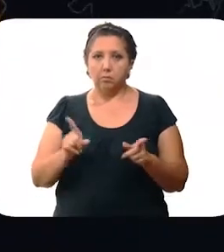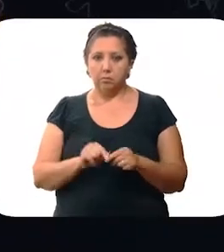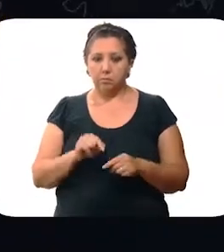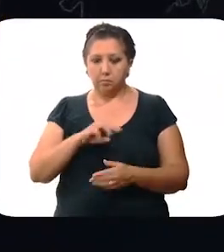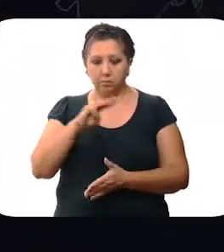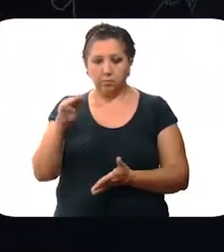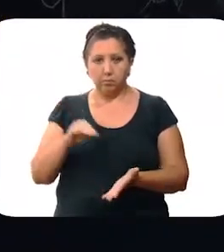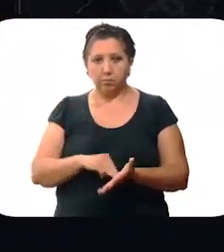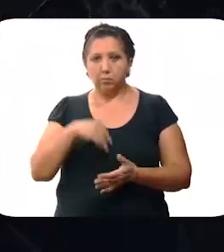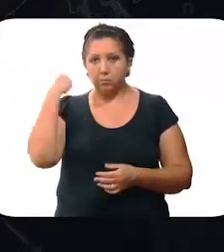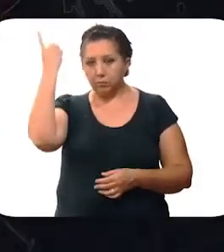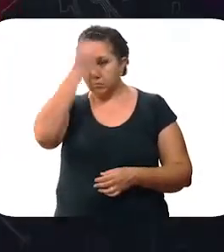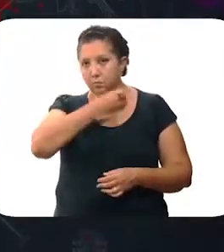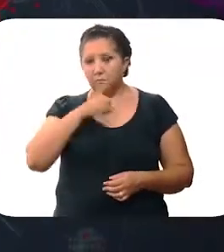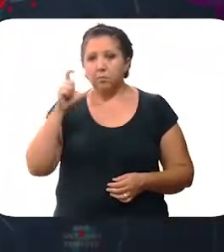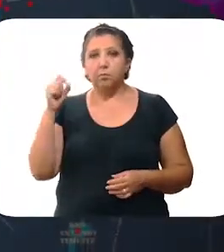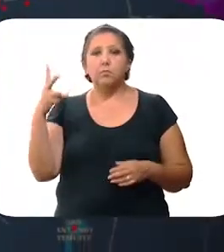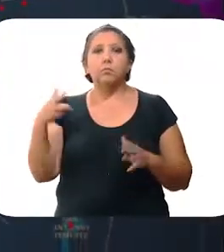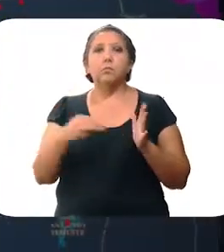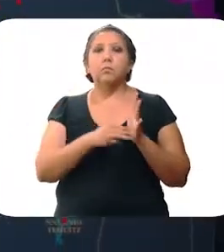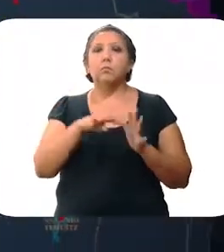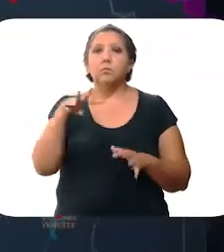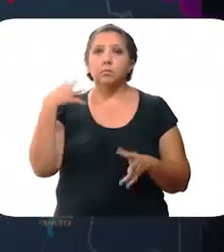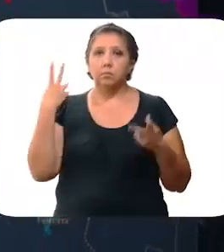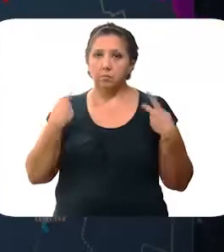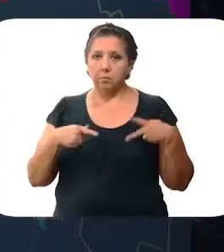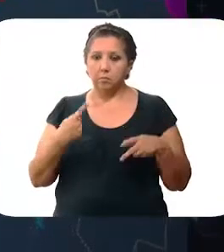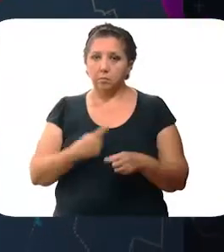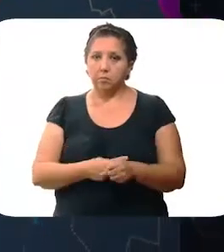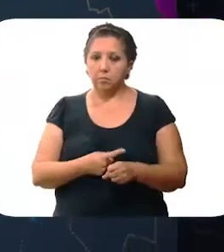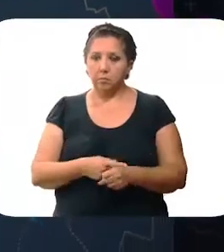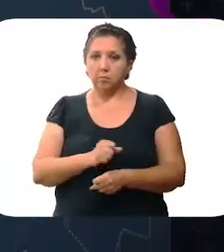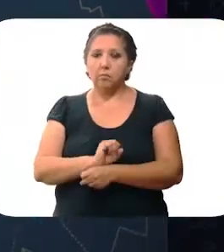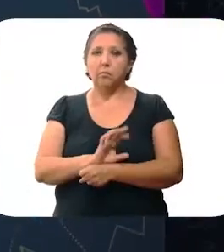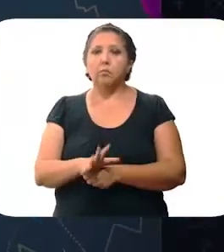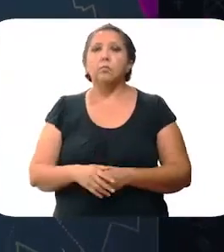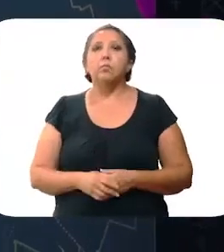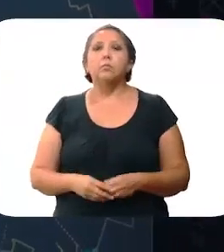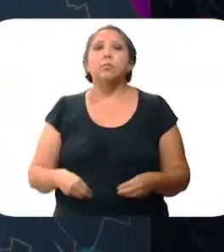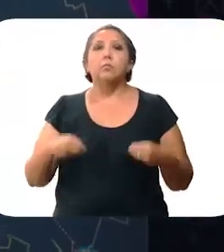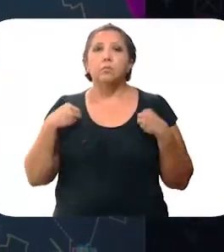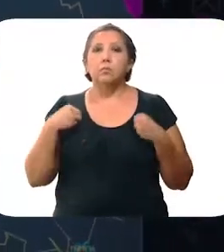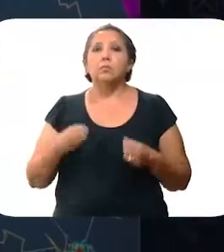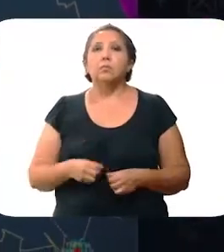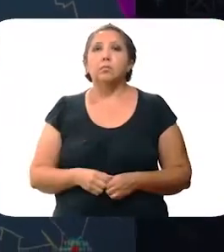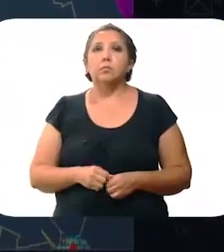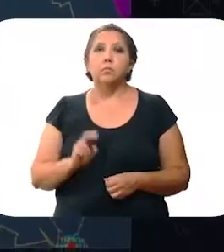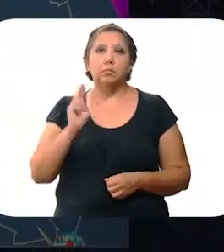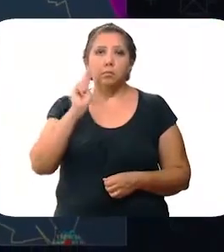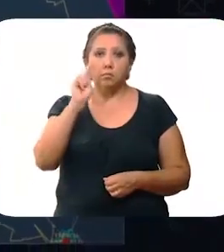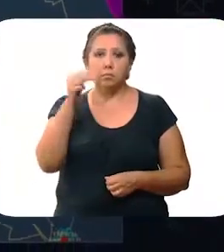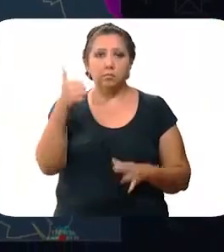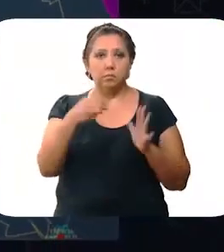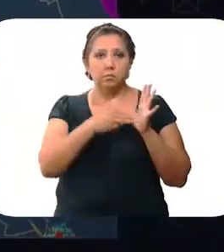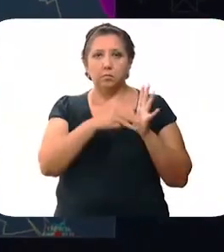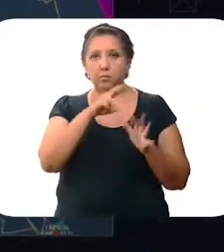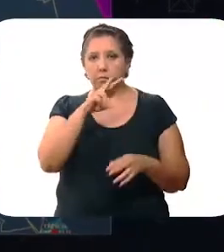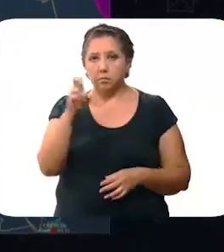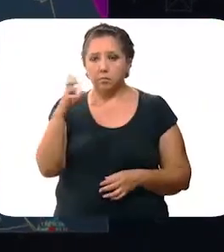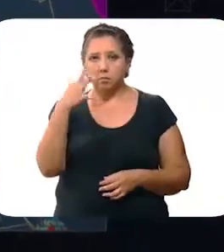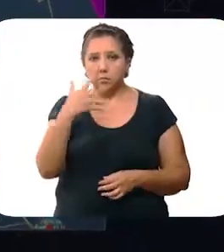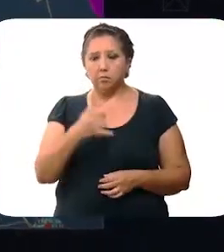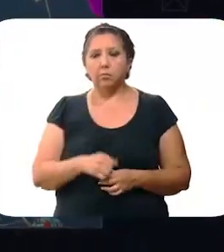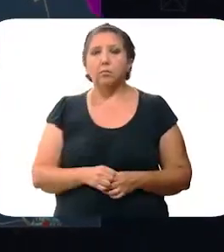Específicamente en Mérida se han diagnosticado 22.014 personas contagiadas de coronavirus que viven en la zona norte 6.250,